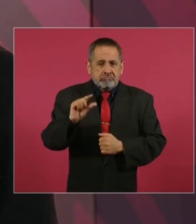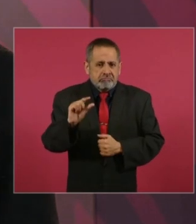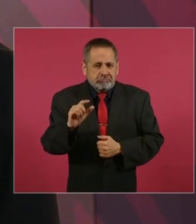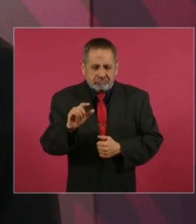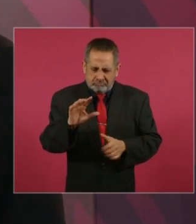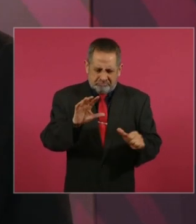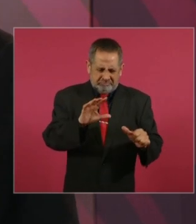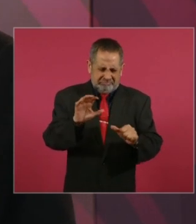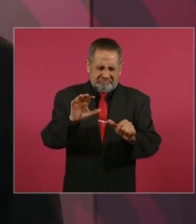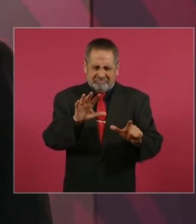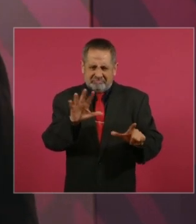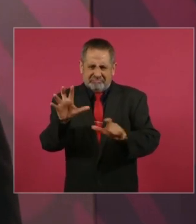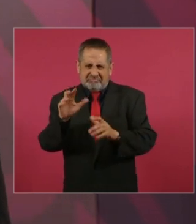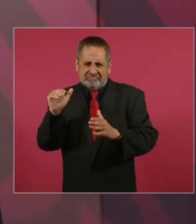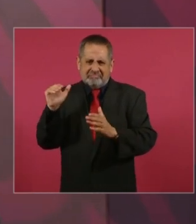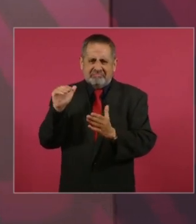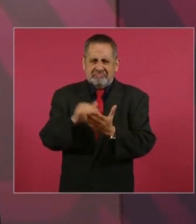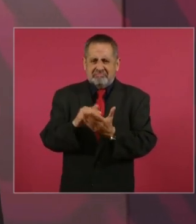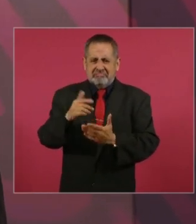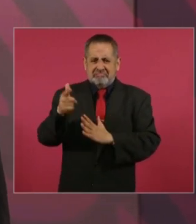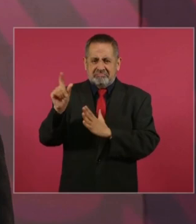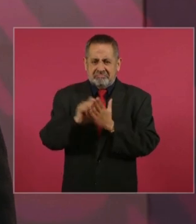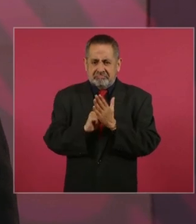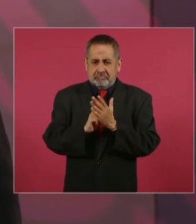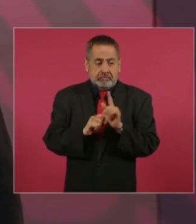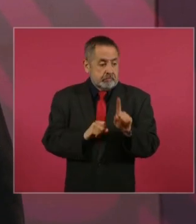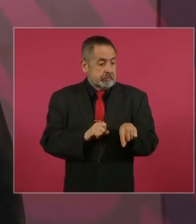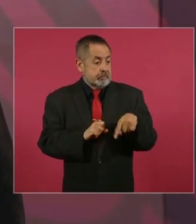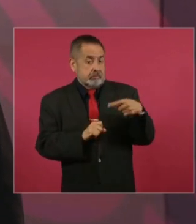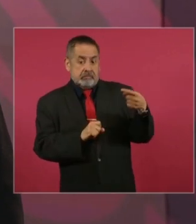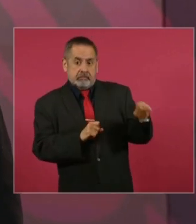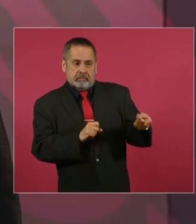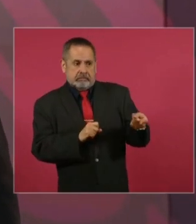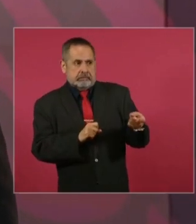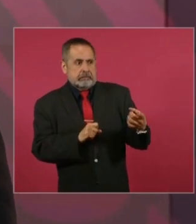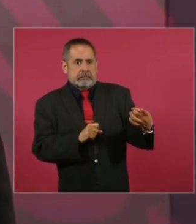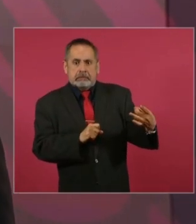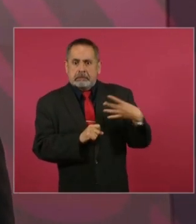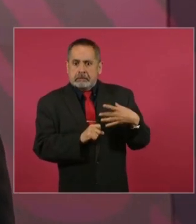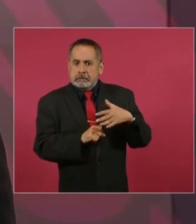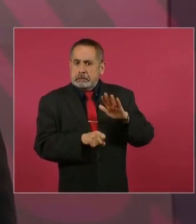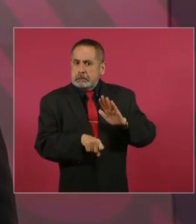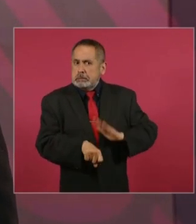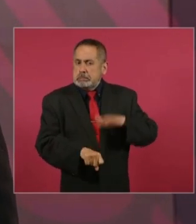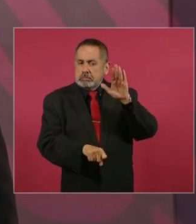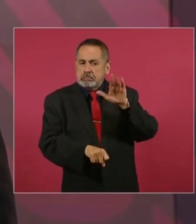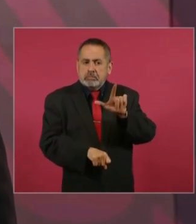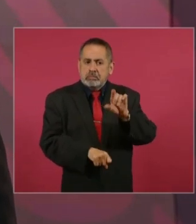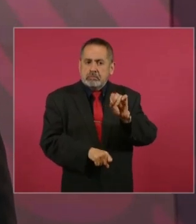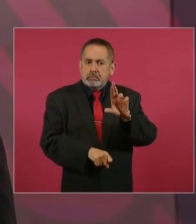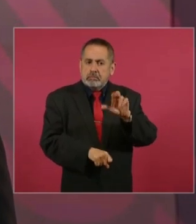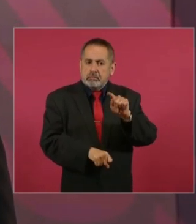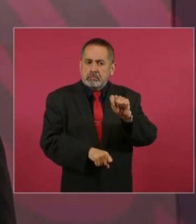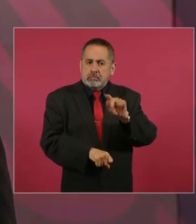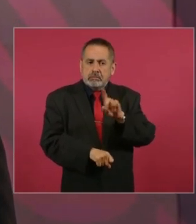600, 700 mil pesos mensuales si se compara a los que gana, si Loret de Mola,